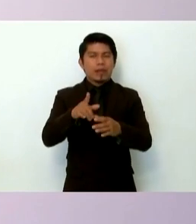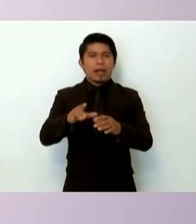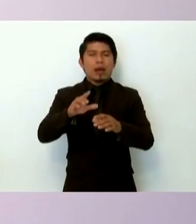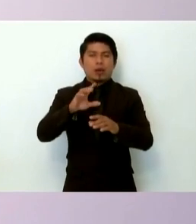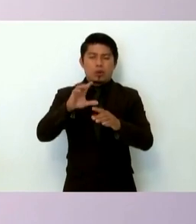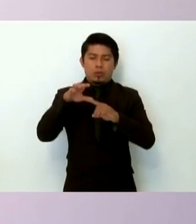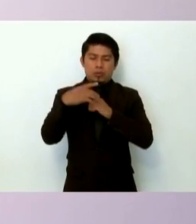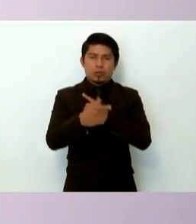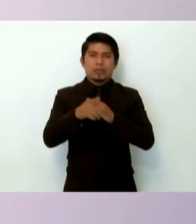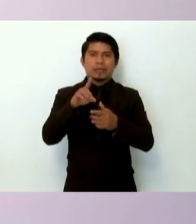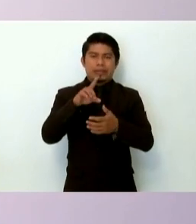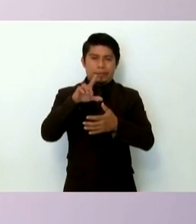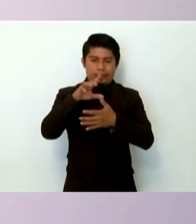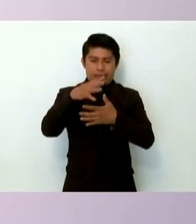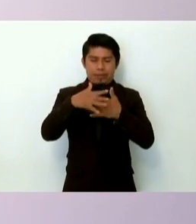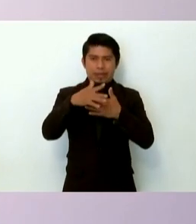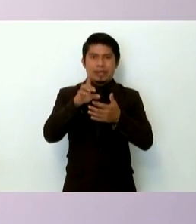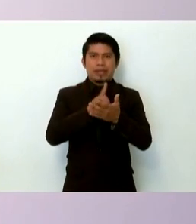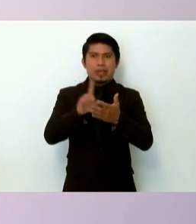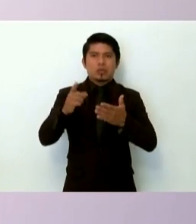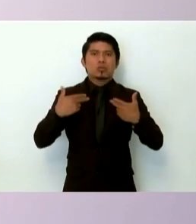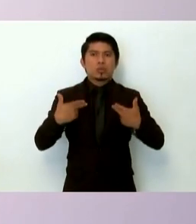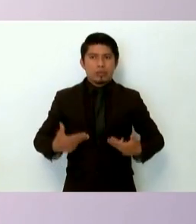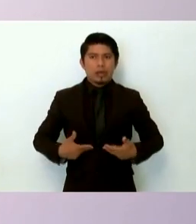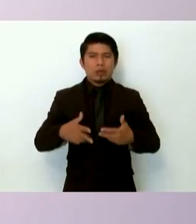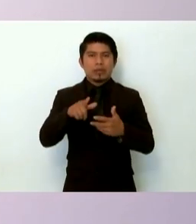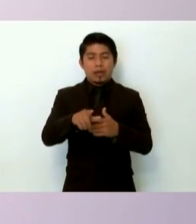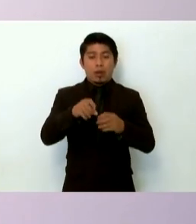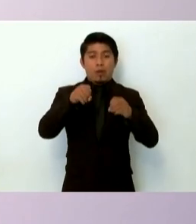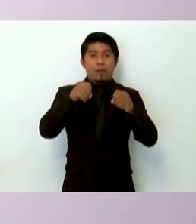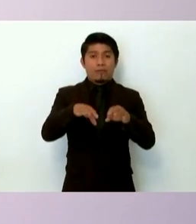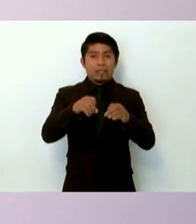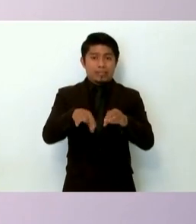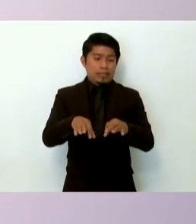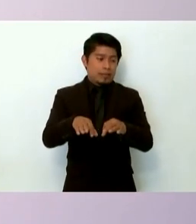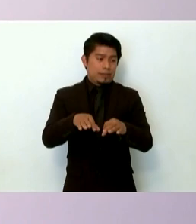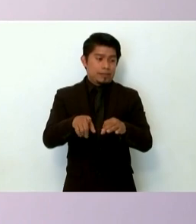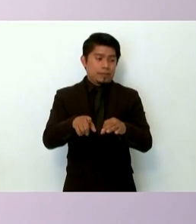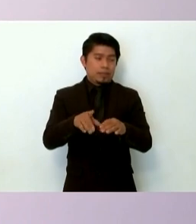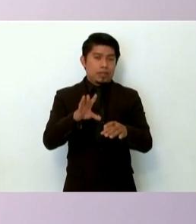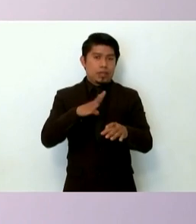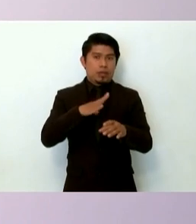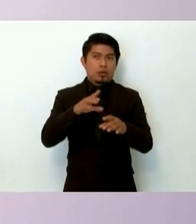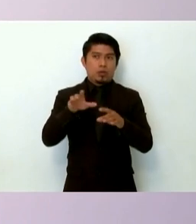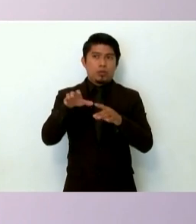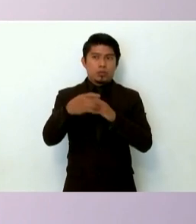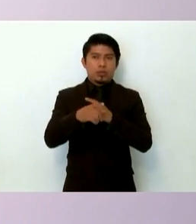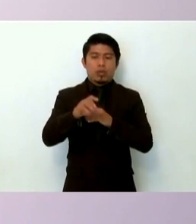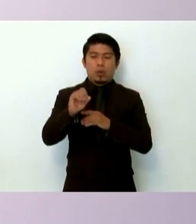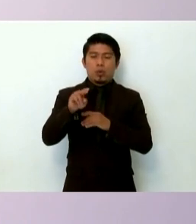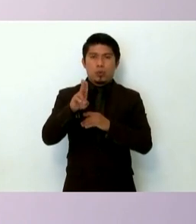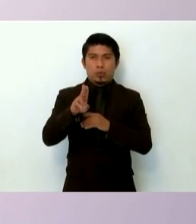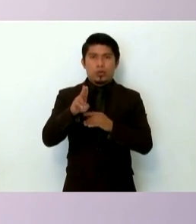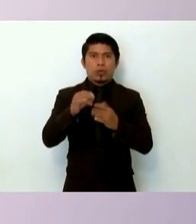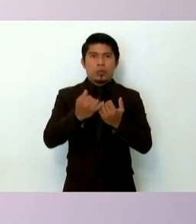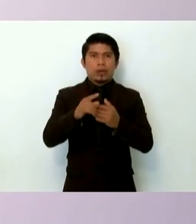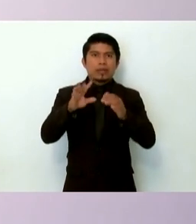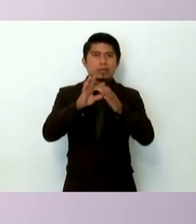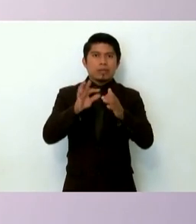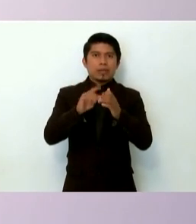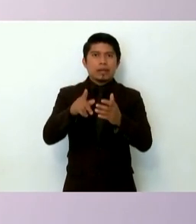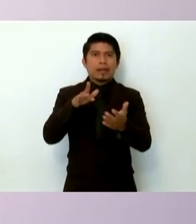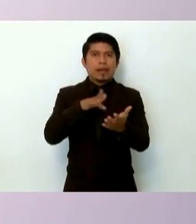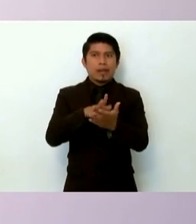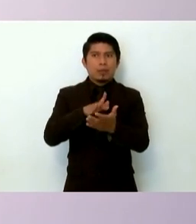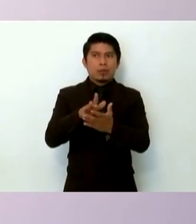Interamericana de Derechos Humanos de la Oficina de Médicos de Alto Comisionado de Naciones Unidas y señalar también el